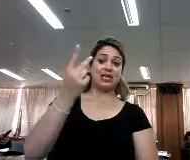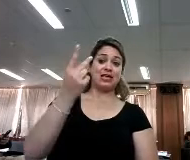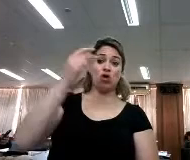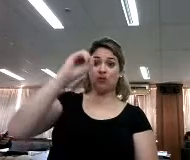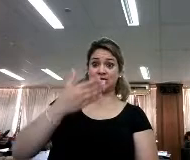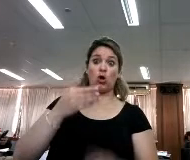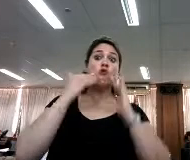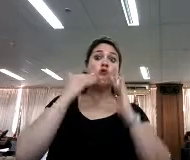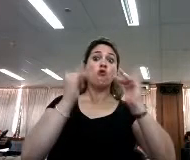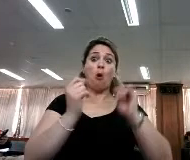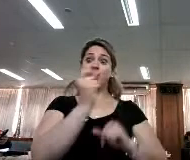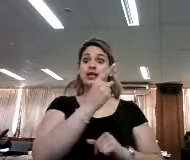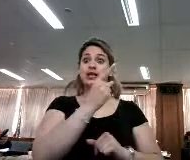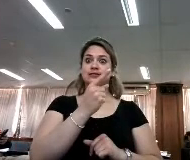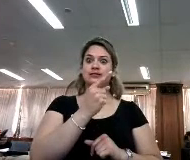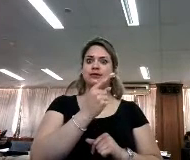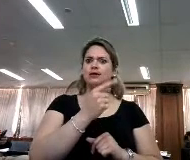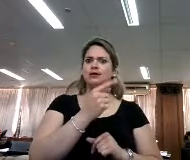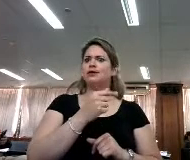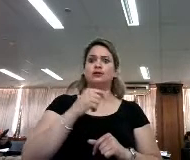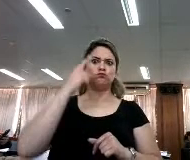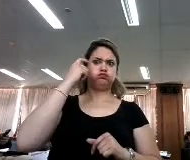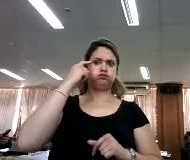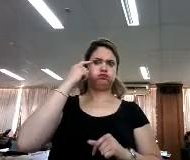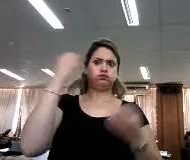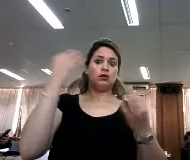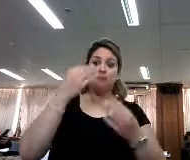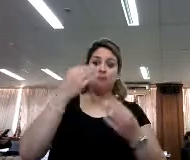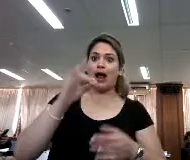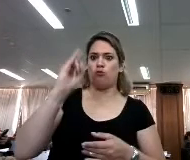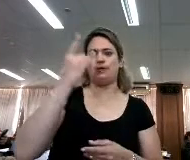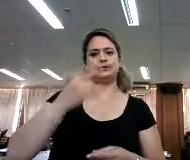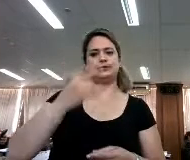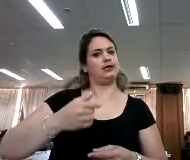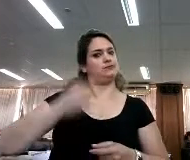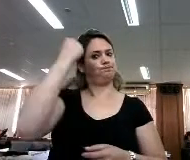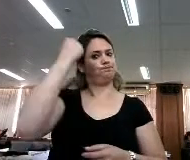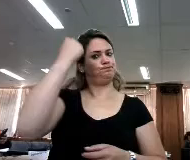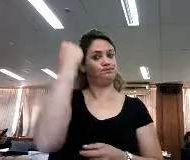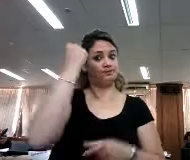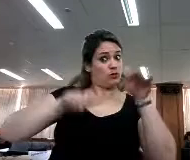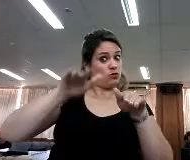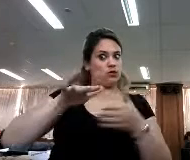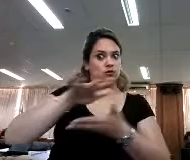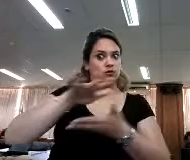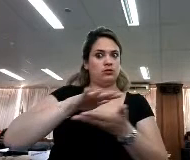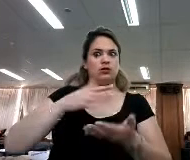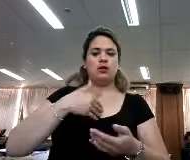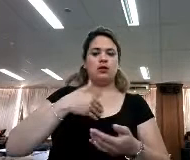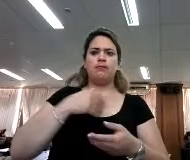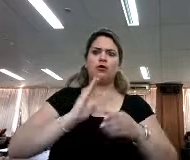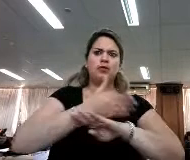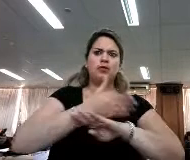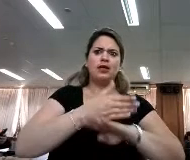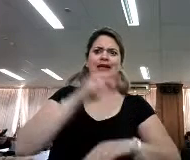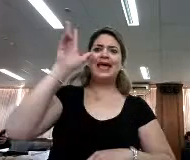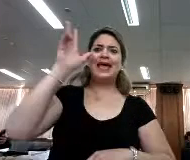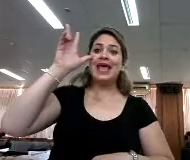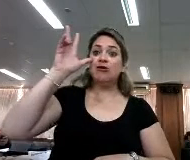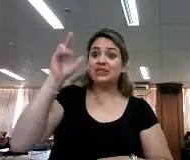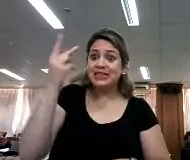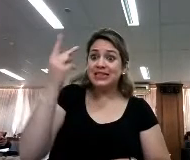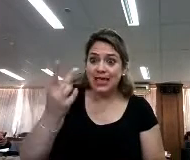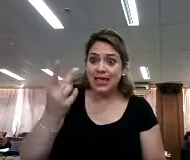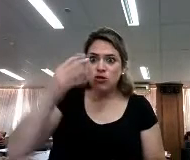esos chavales que eran de un gran nivel porque para entrar en esa universidad necesitas un gran nivel, eran incapaces el 82%